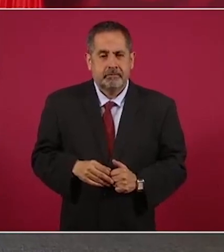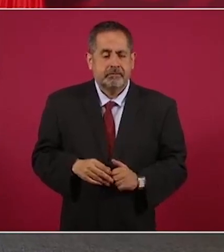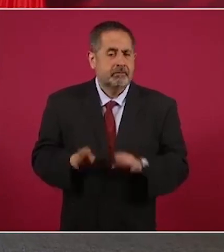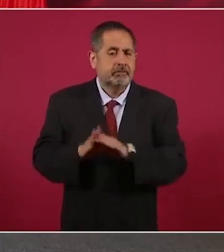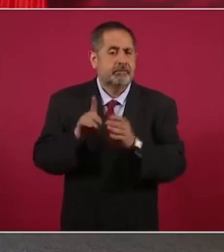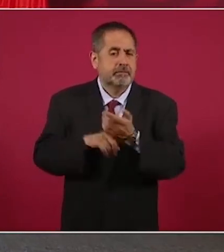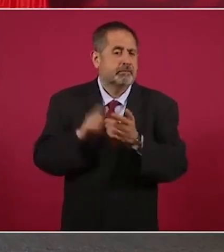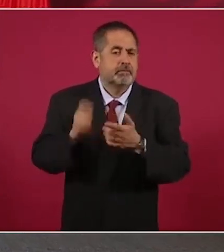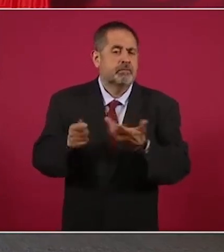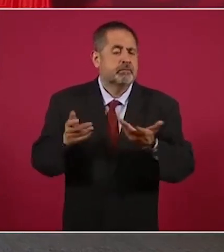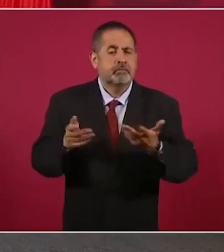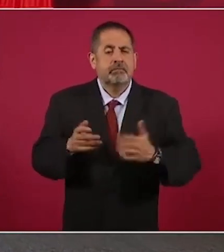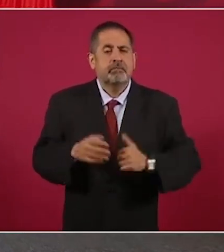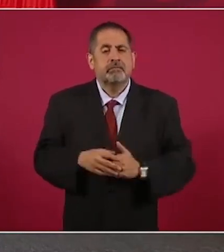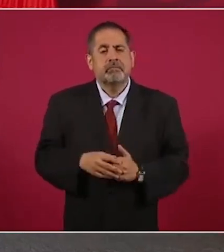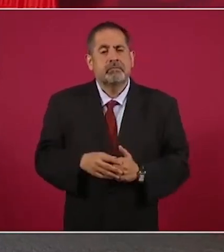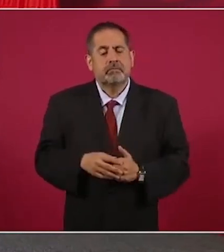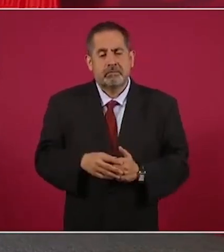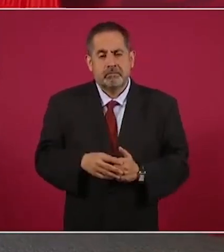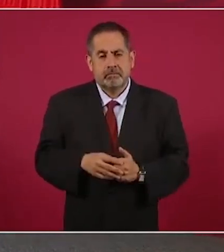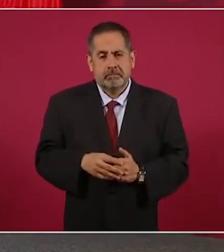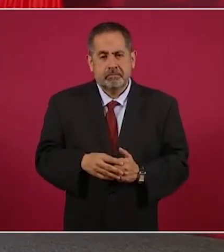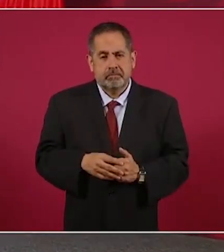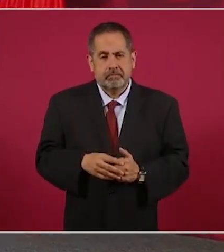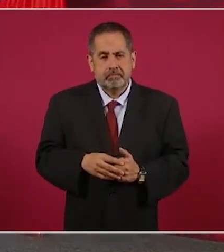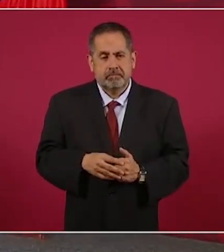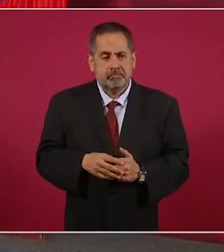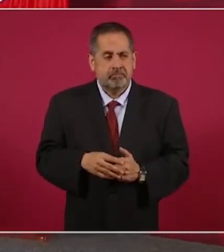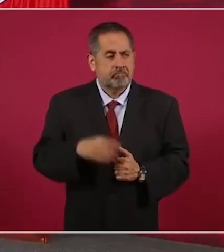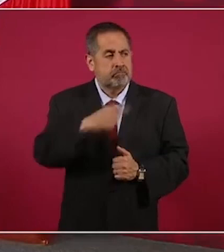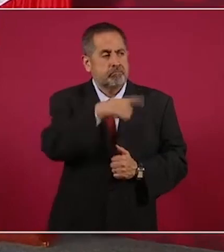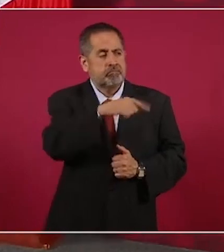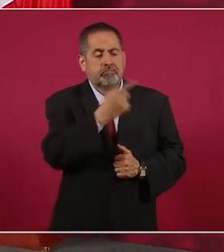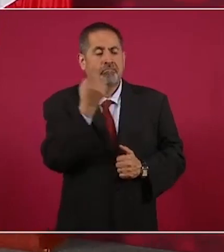consigna,